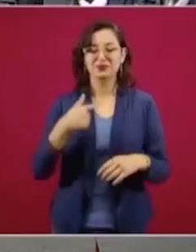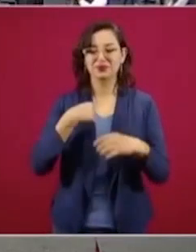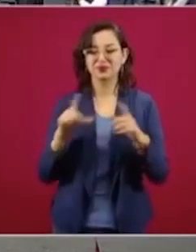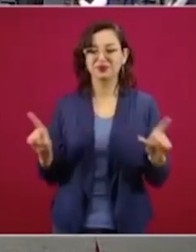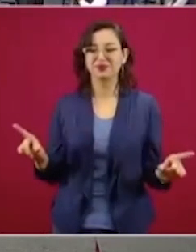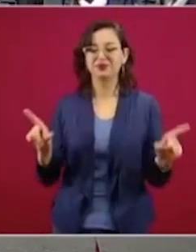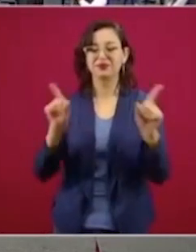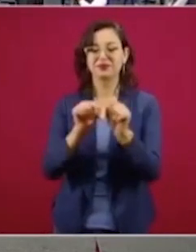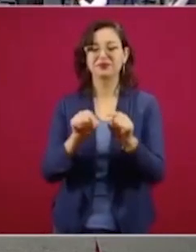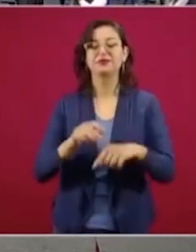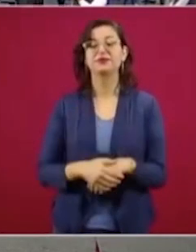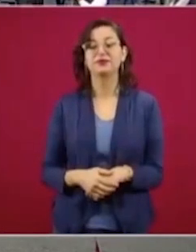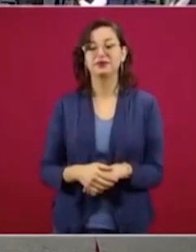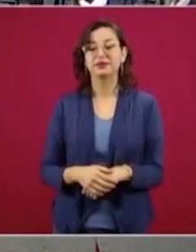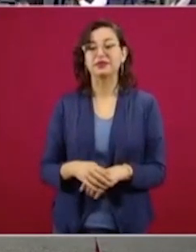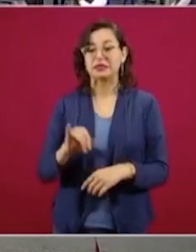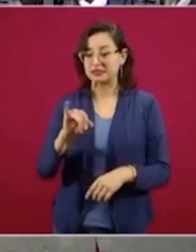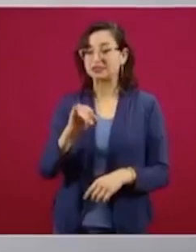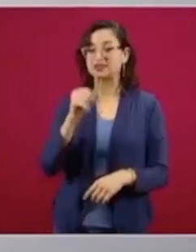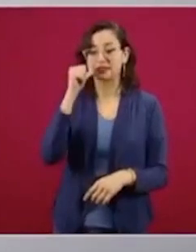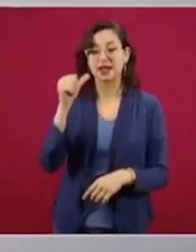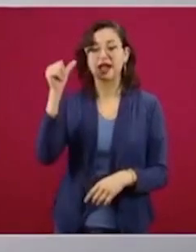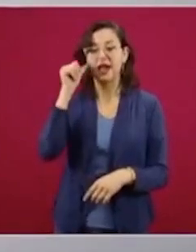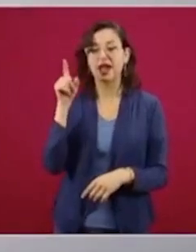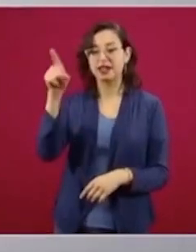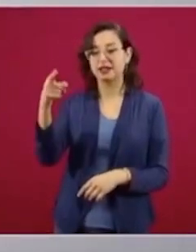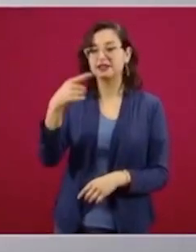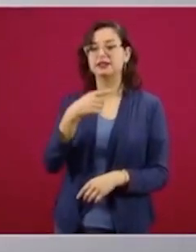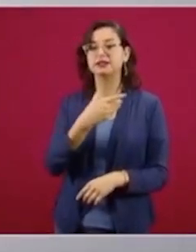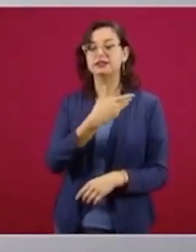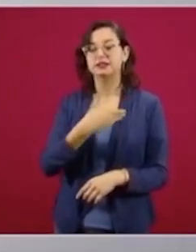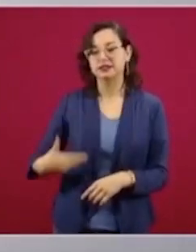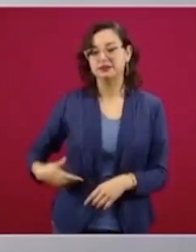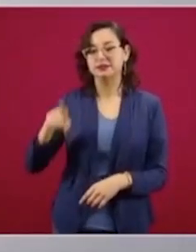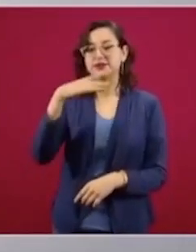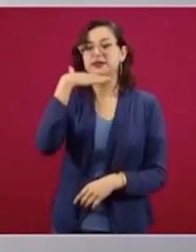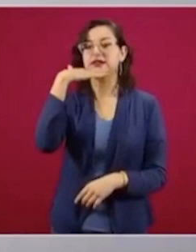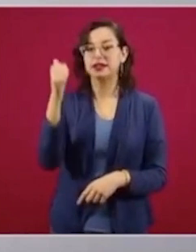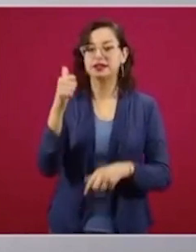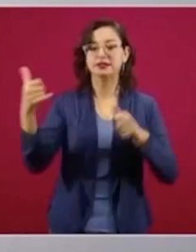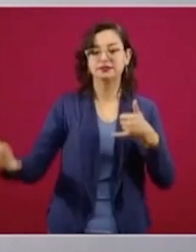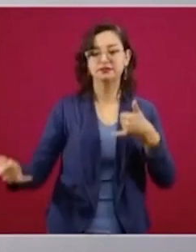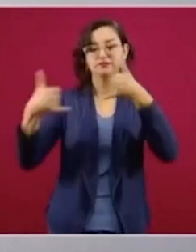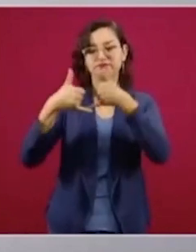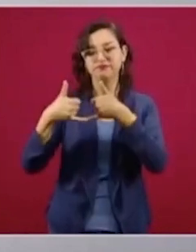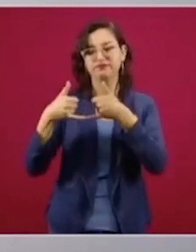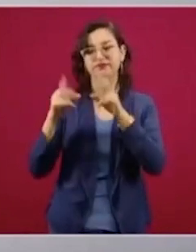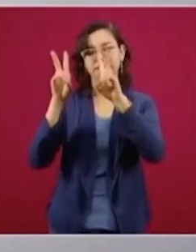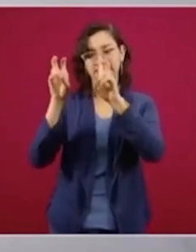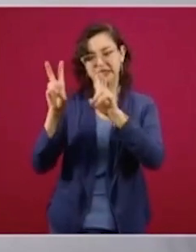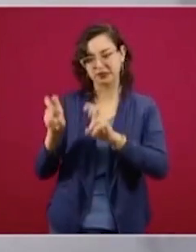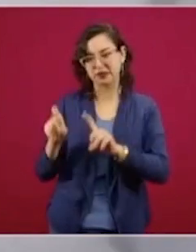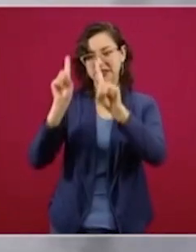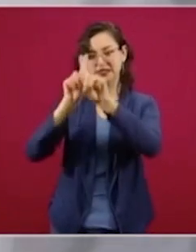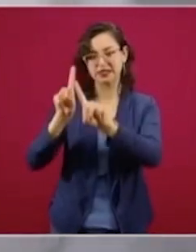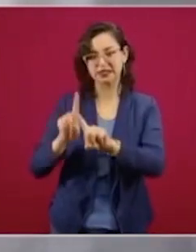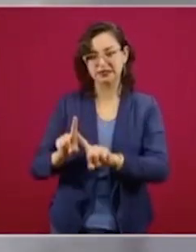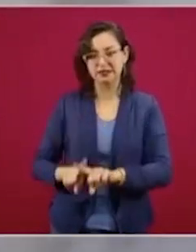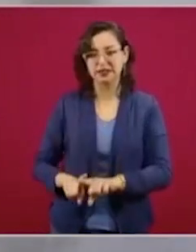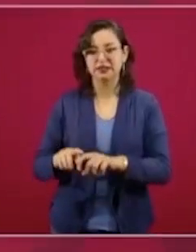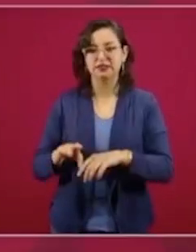Ayer tuve una llamada con el canciller alemán, Heiko Maas, para varios objetivos. El primero,